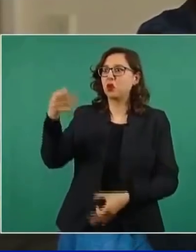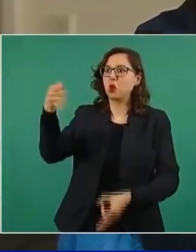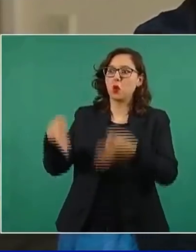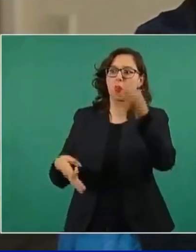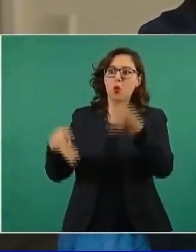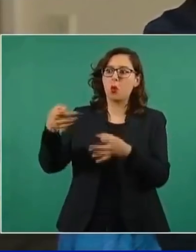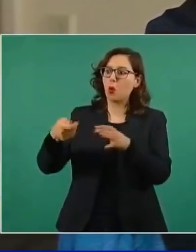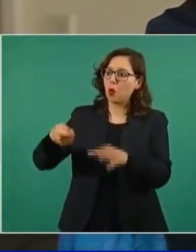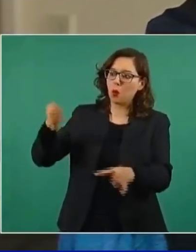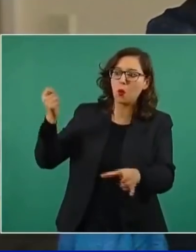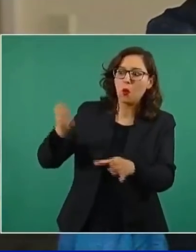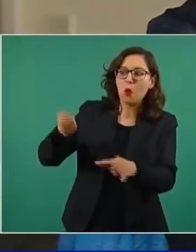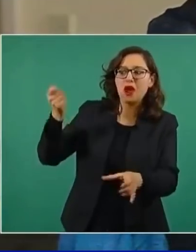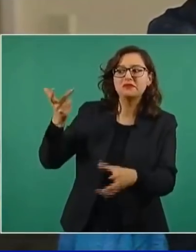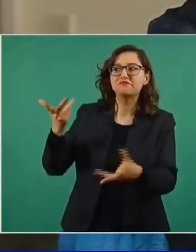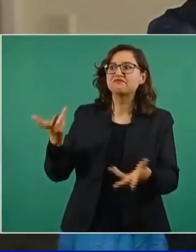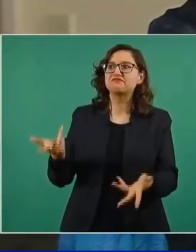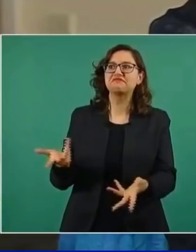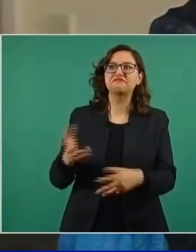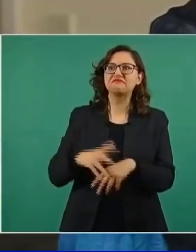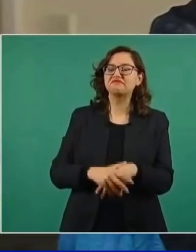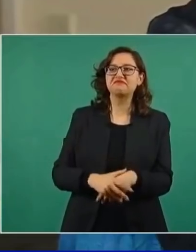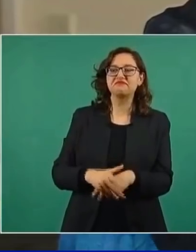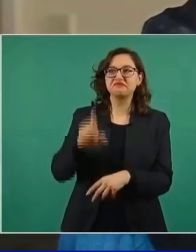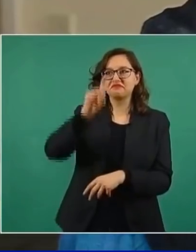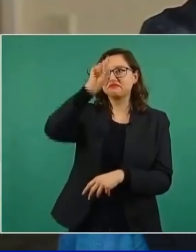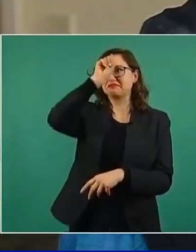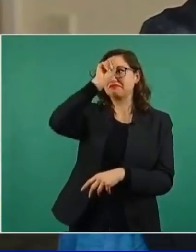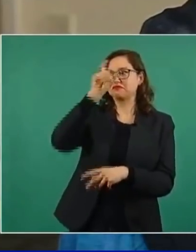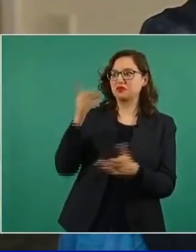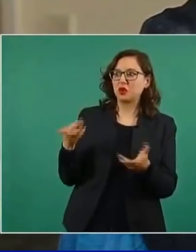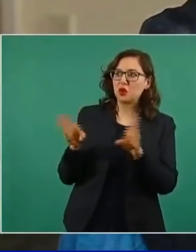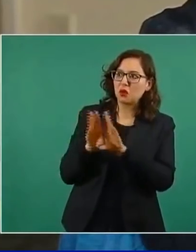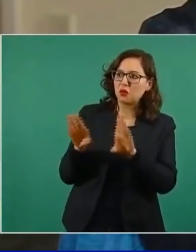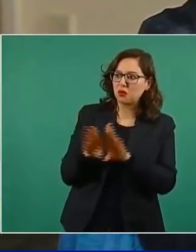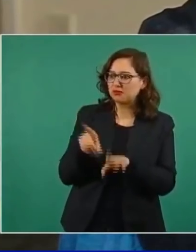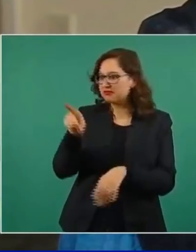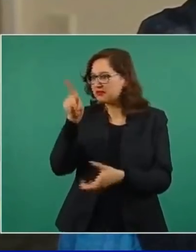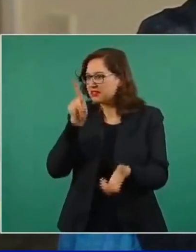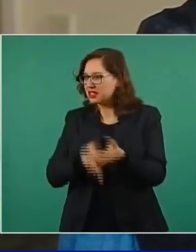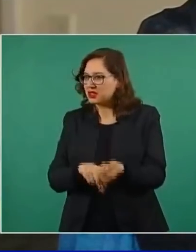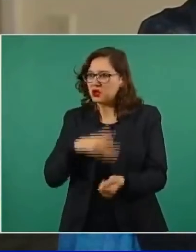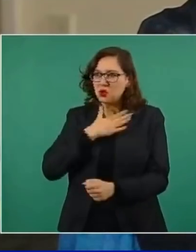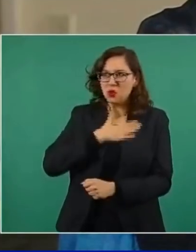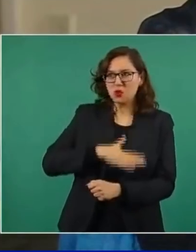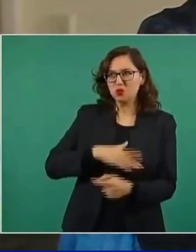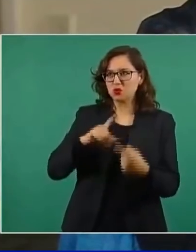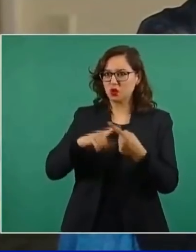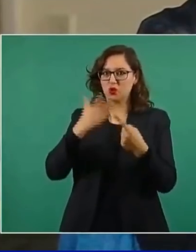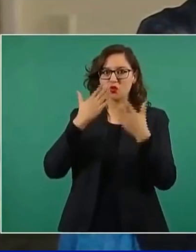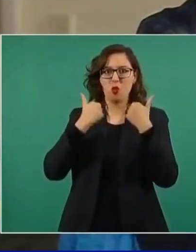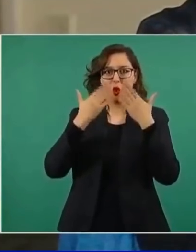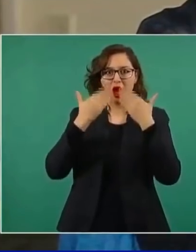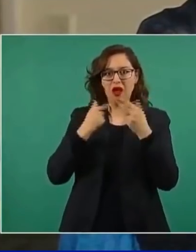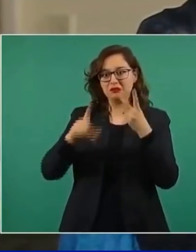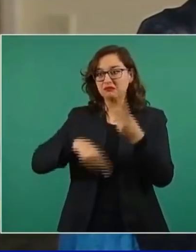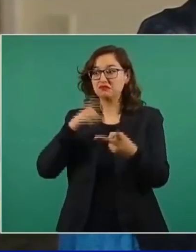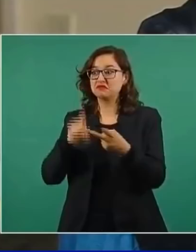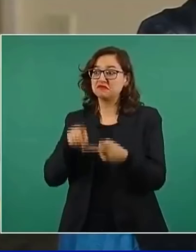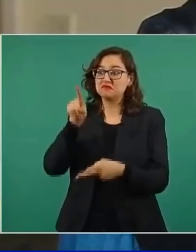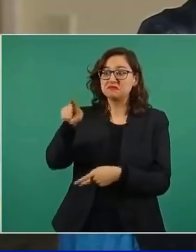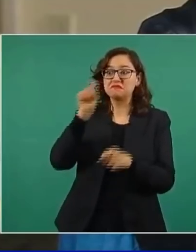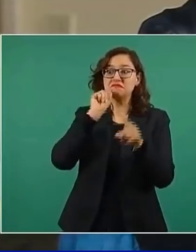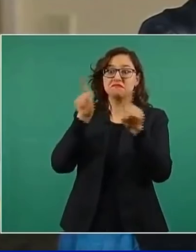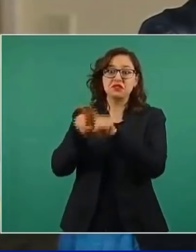corrupción, los intereses, no existe una definición clara de nuestro sistema y aquí ha habido muchas quejas al respecto.